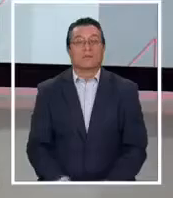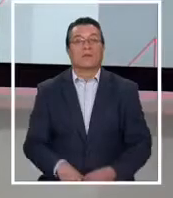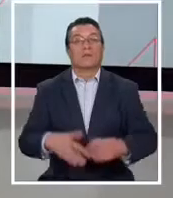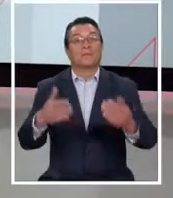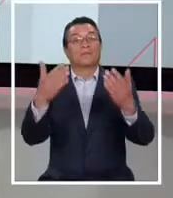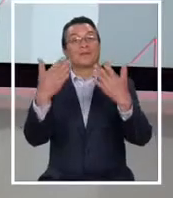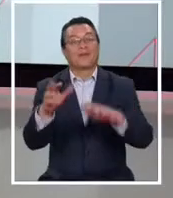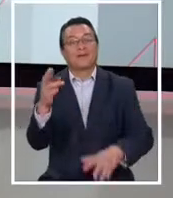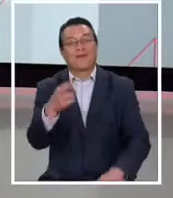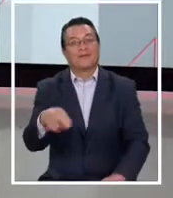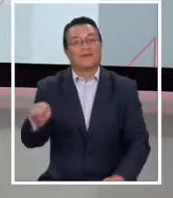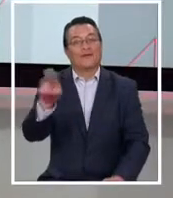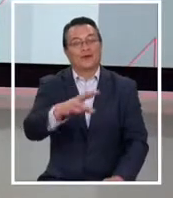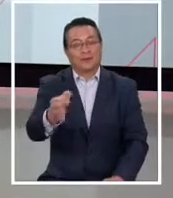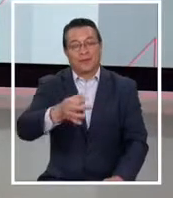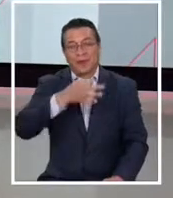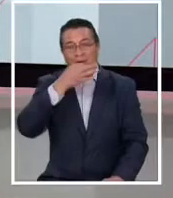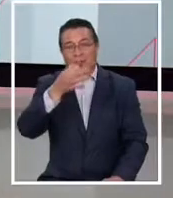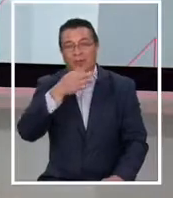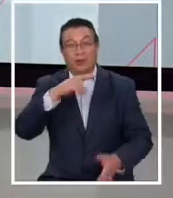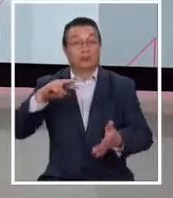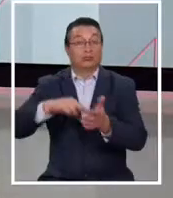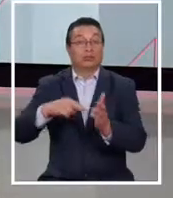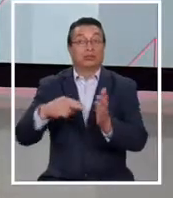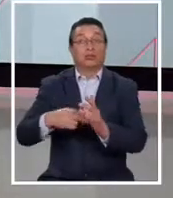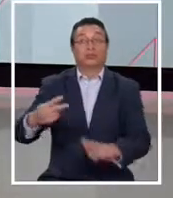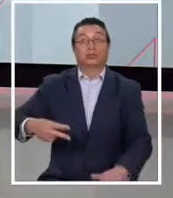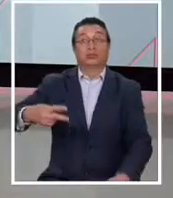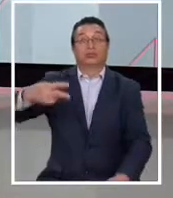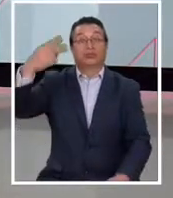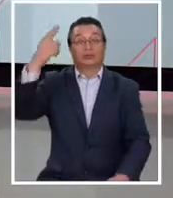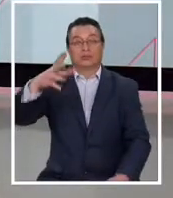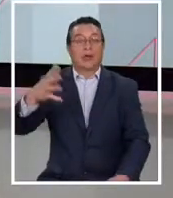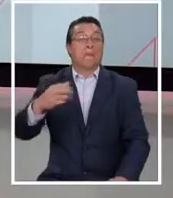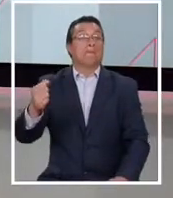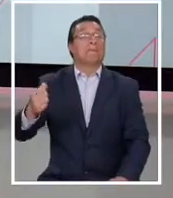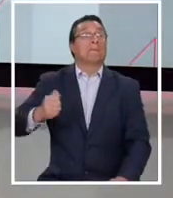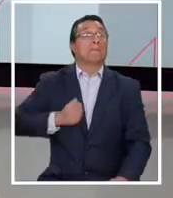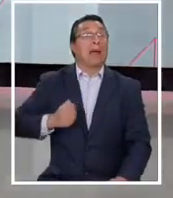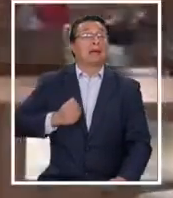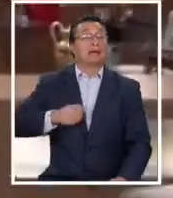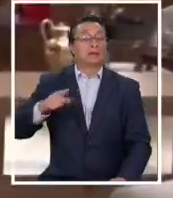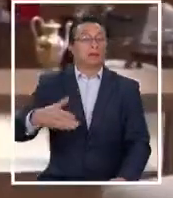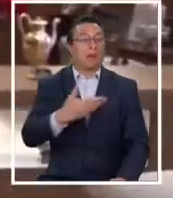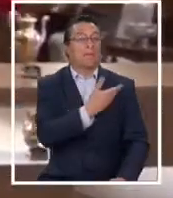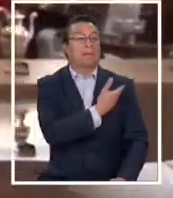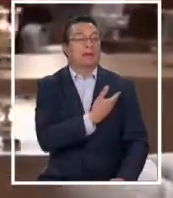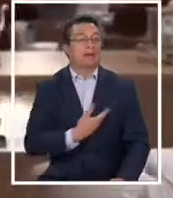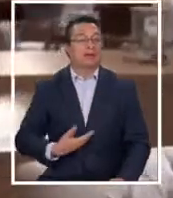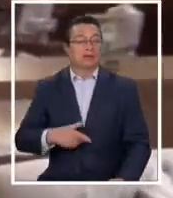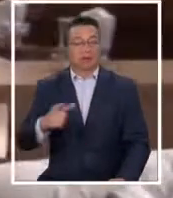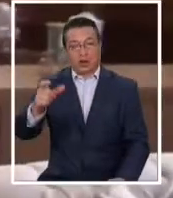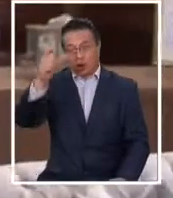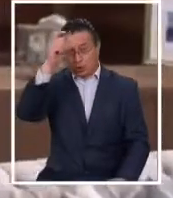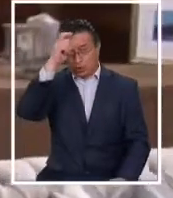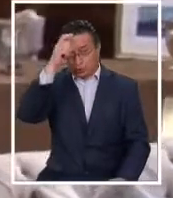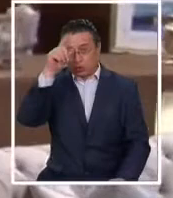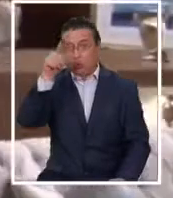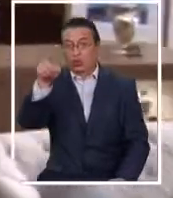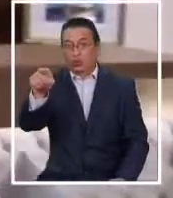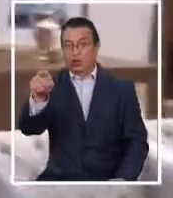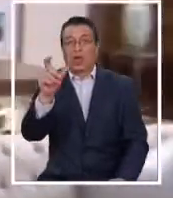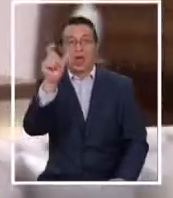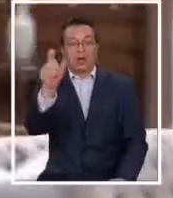De vuelta para contarles de la polémica que ha causado el gesto machista del presidente turco Recep Tayyip Erdogan